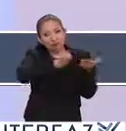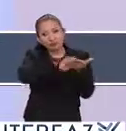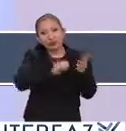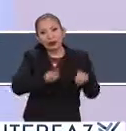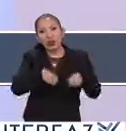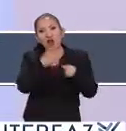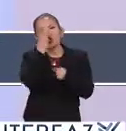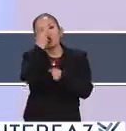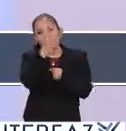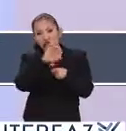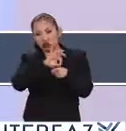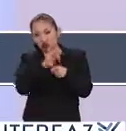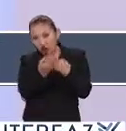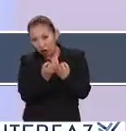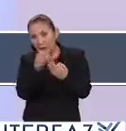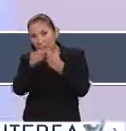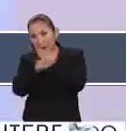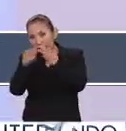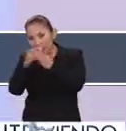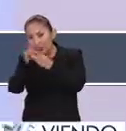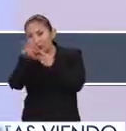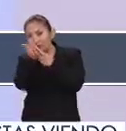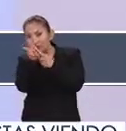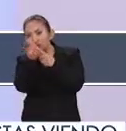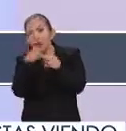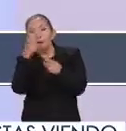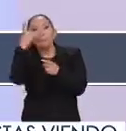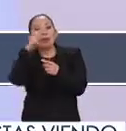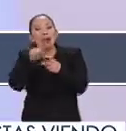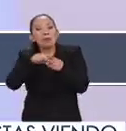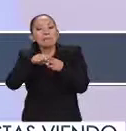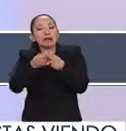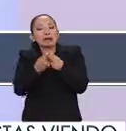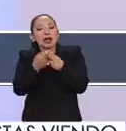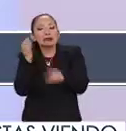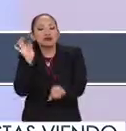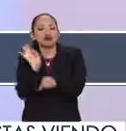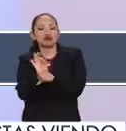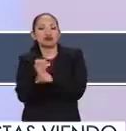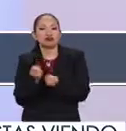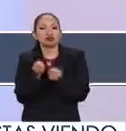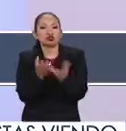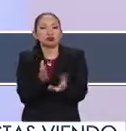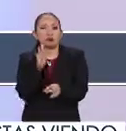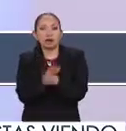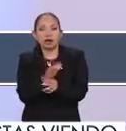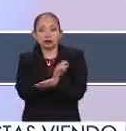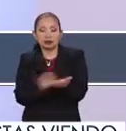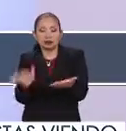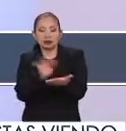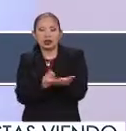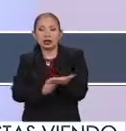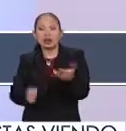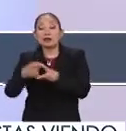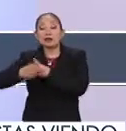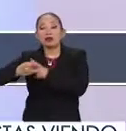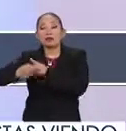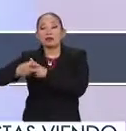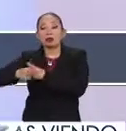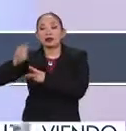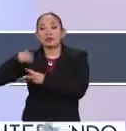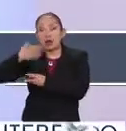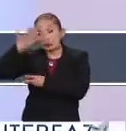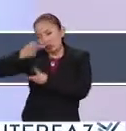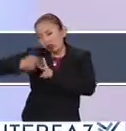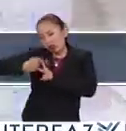dos módulos o dos materias que se llaman para empezar, que es fortalecer su lectoescritura y matemáticas para empezar, para